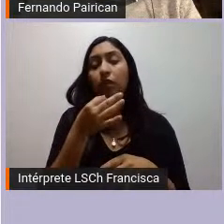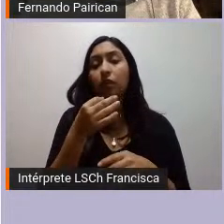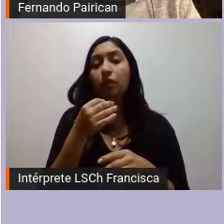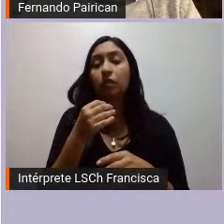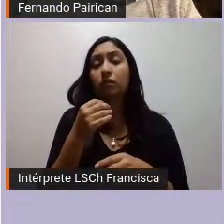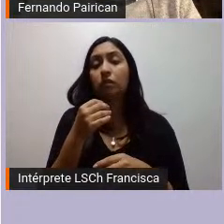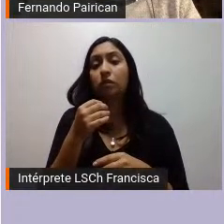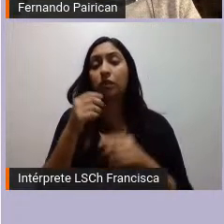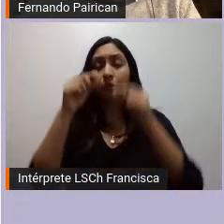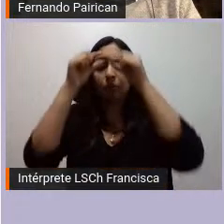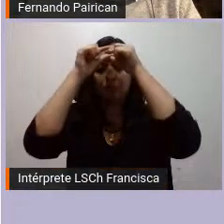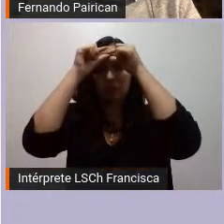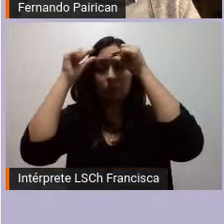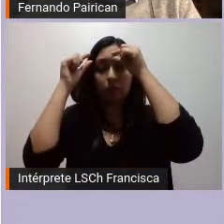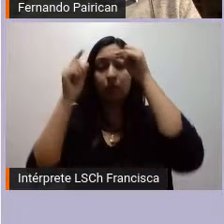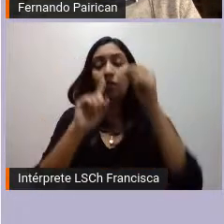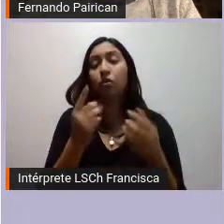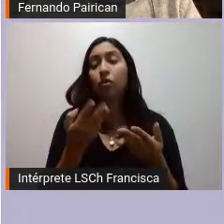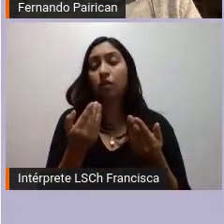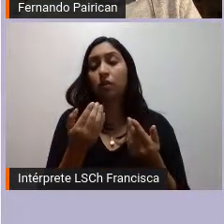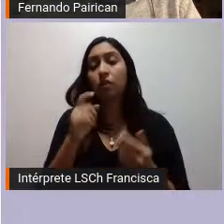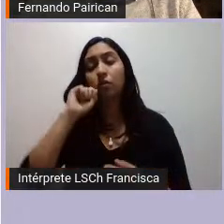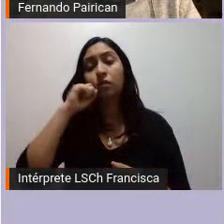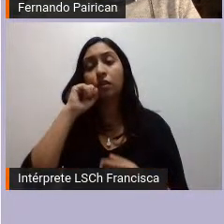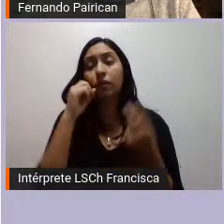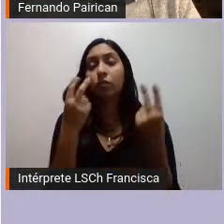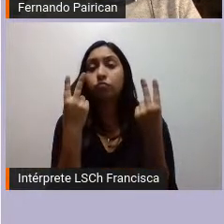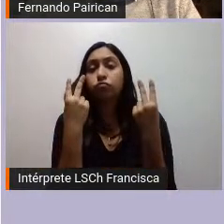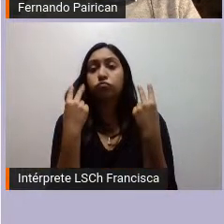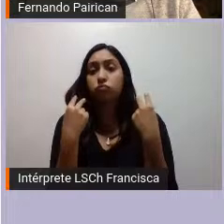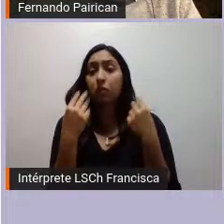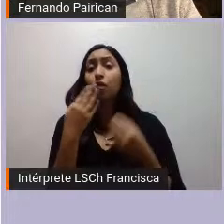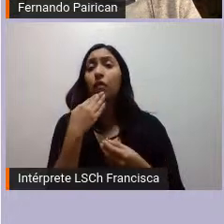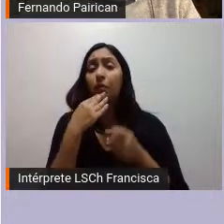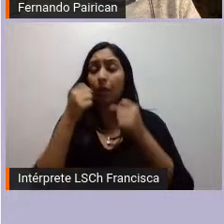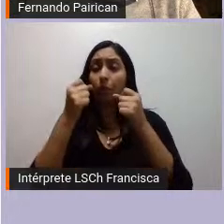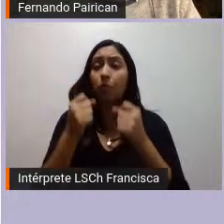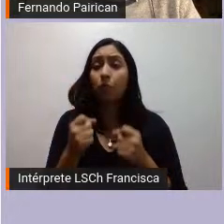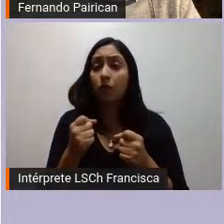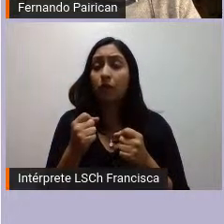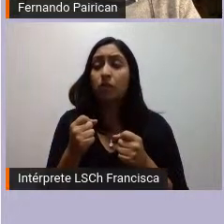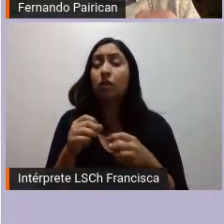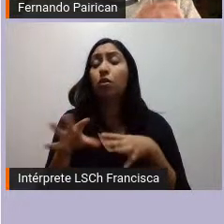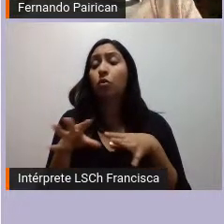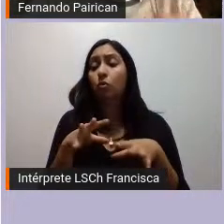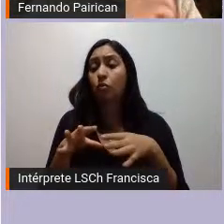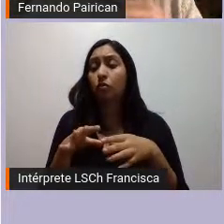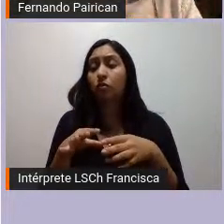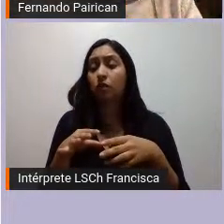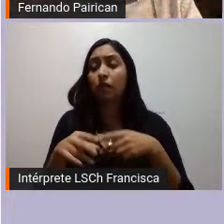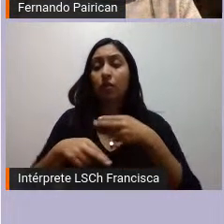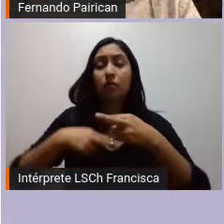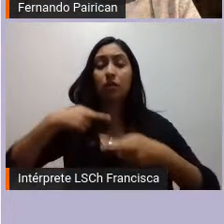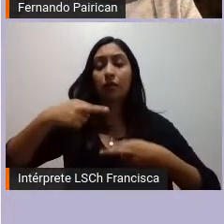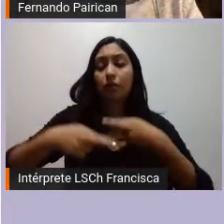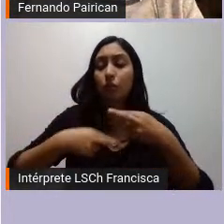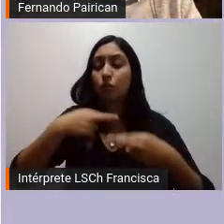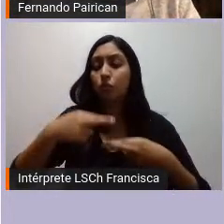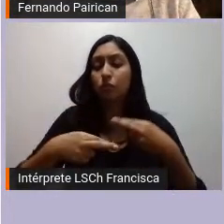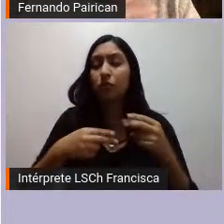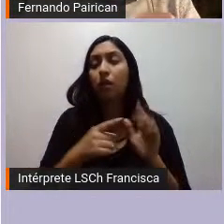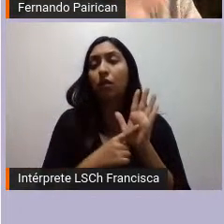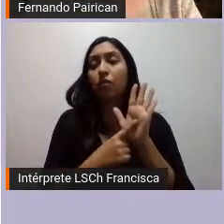significa una sumisión sino que también pueden ser actos de rebelión y que eso lo va mostrando